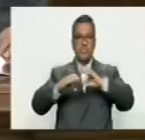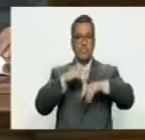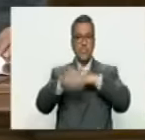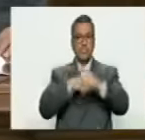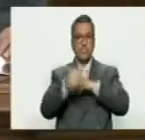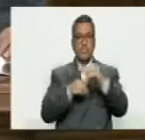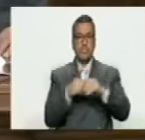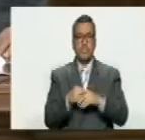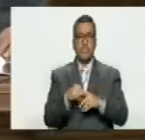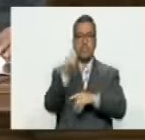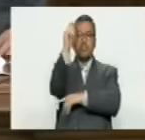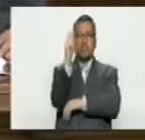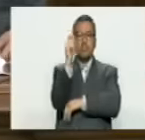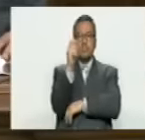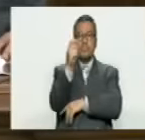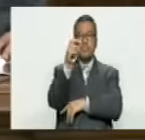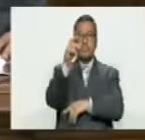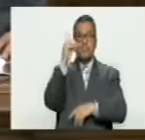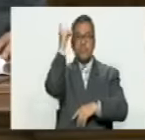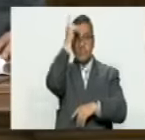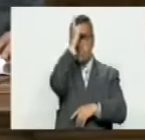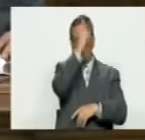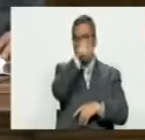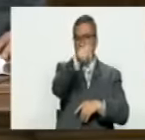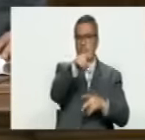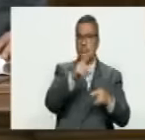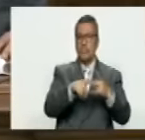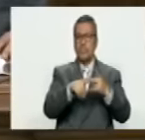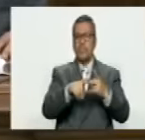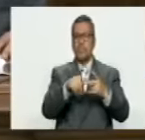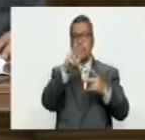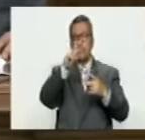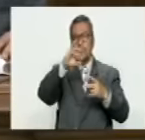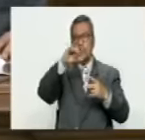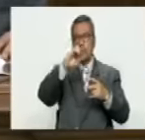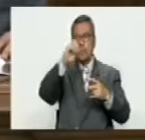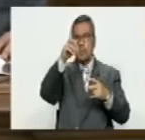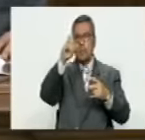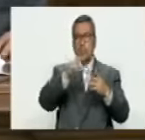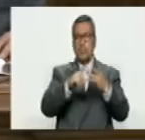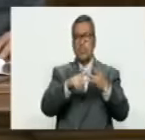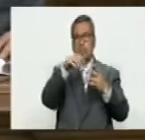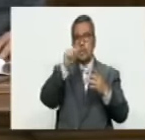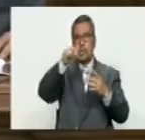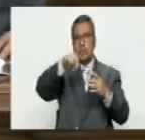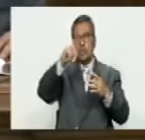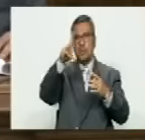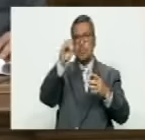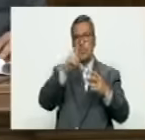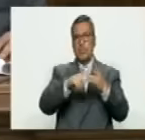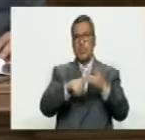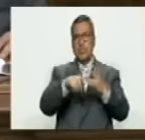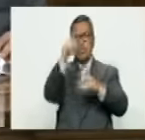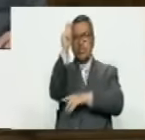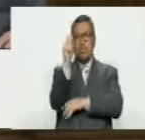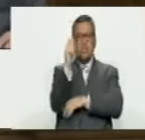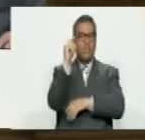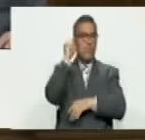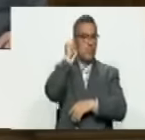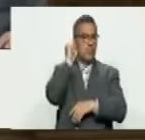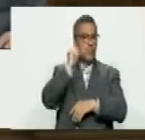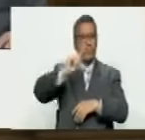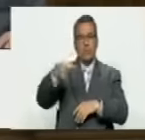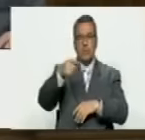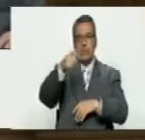suscritas por los diputados Diosdado Cabello Rondón, Ricardo Sánchez, Arnaldo Sánchez y la diputada Grecia